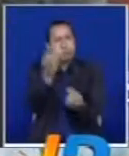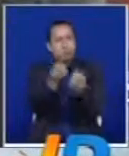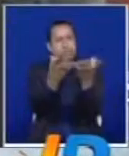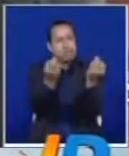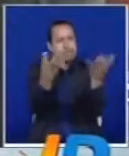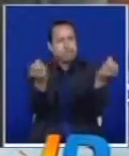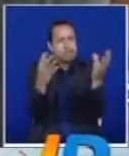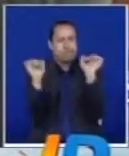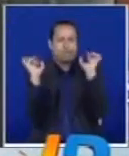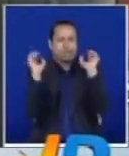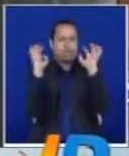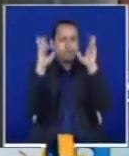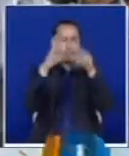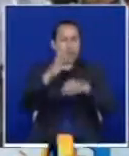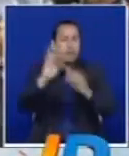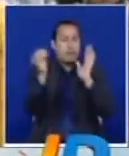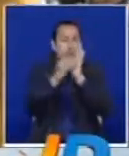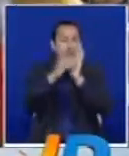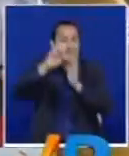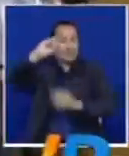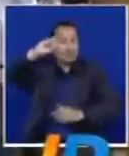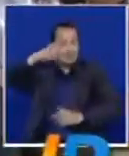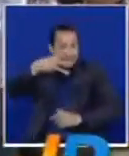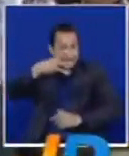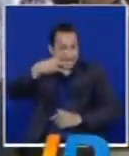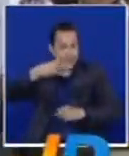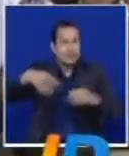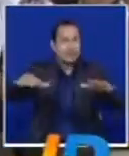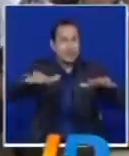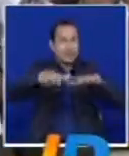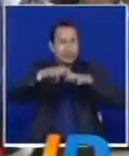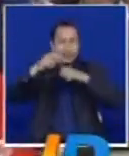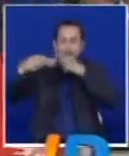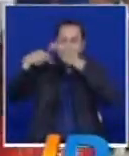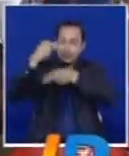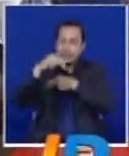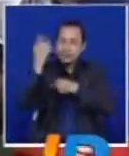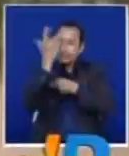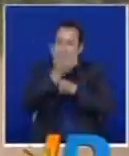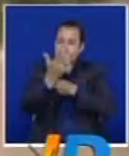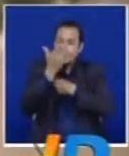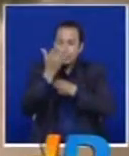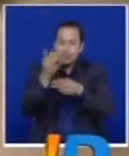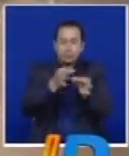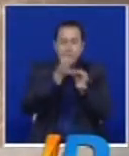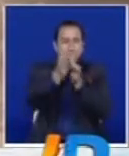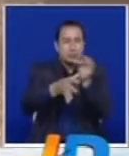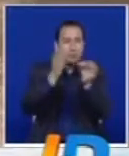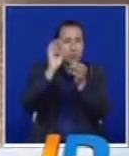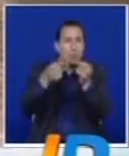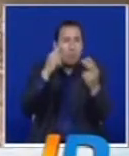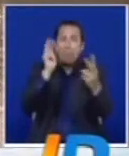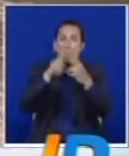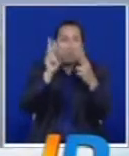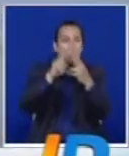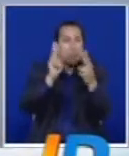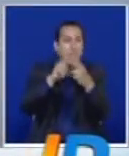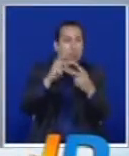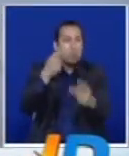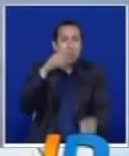para participar en la tercera cumbre mundial de alcaldes y mandatarios afro. Una oportunidad para dar a conocer municipios olvidados e incluso